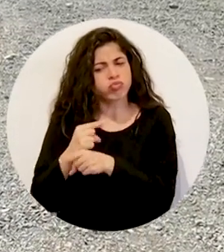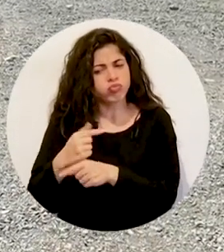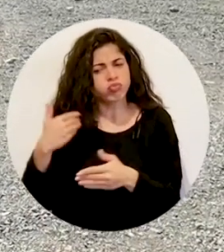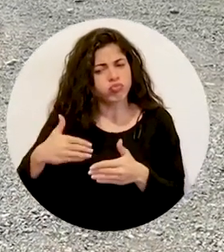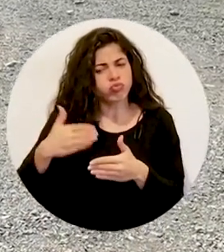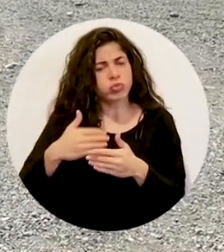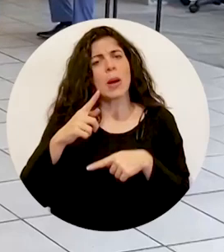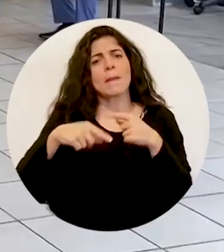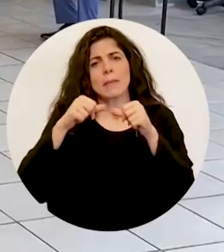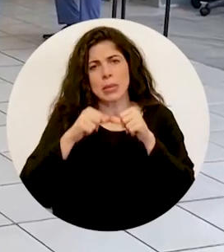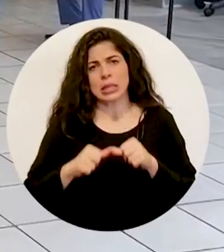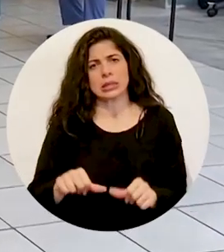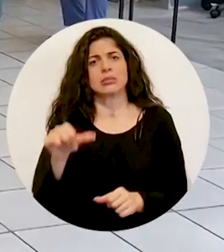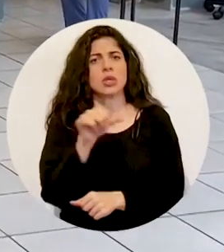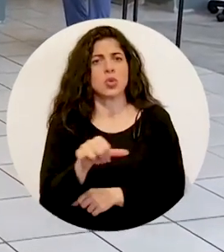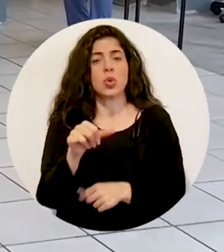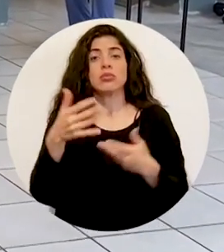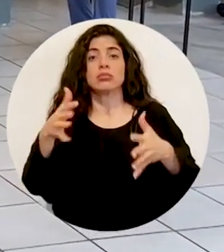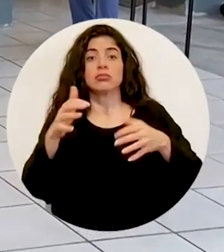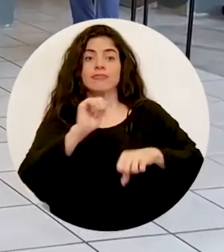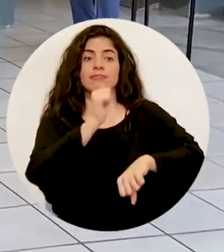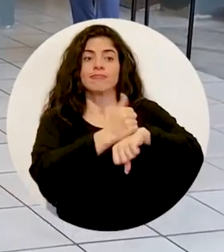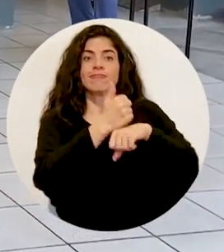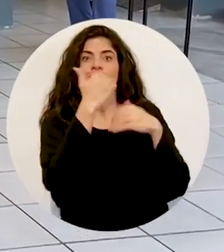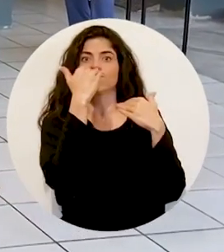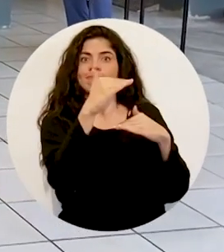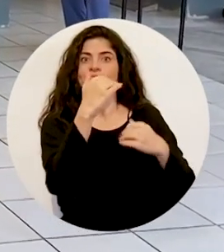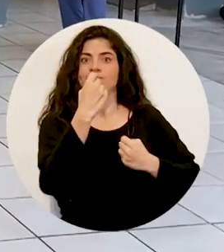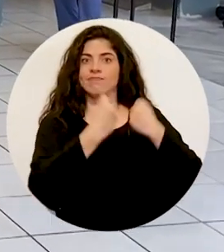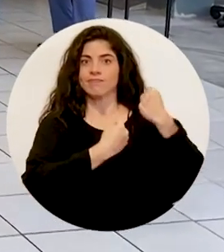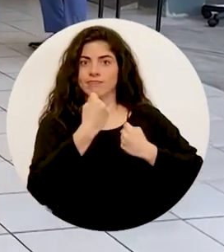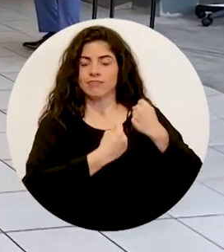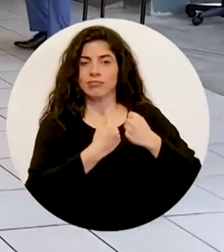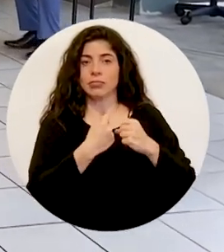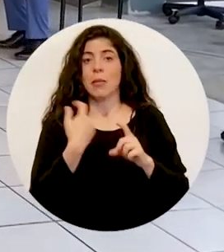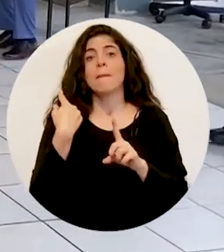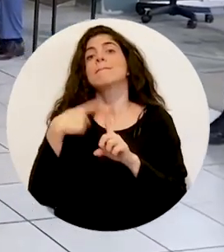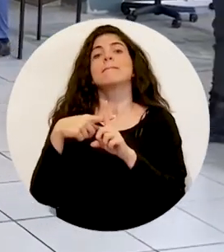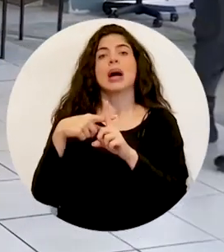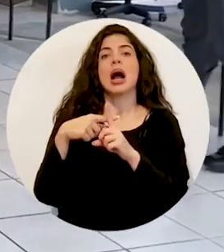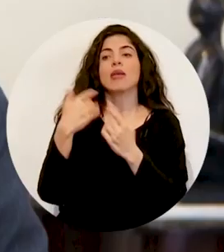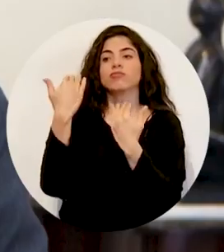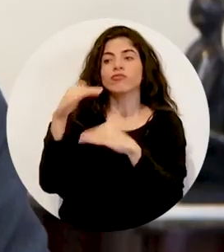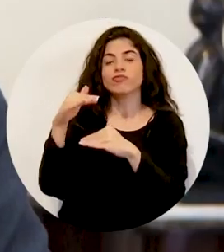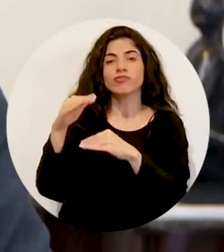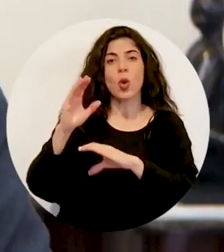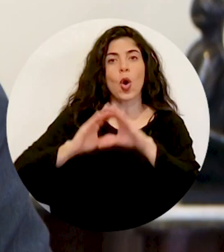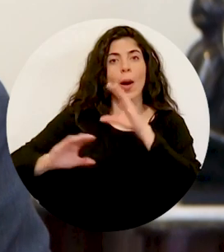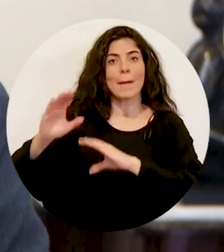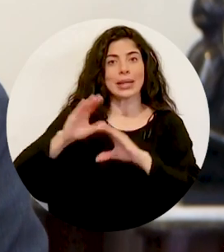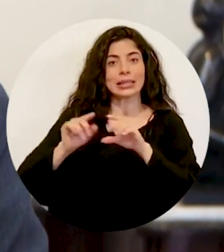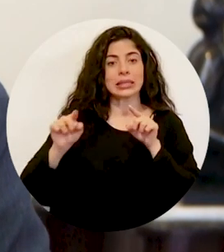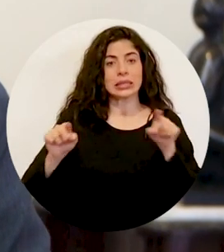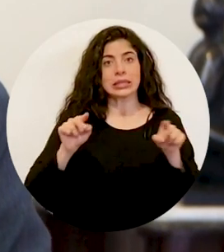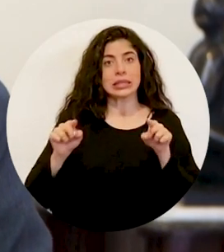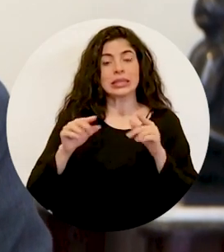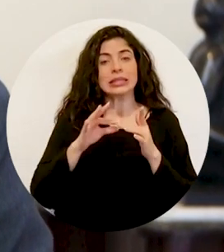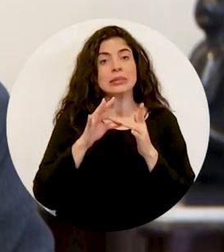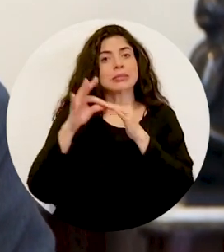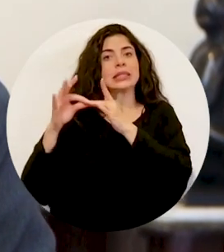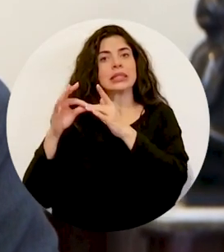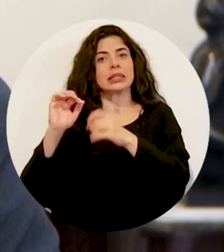lo seguiremos haciendo. Establecimos una restricción vehicular y de funcionamiento de locales comerciales particular